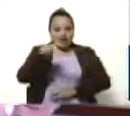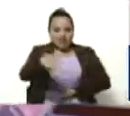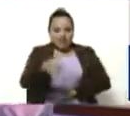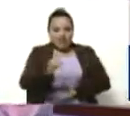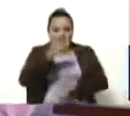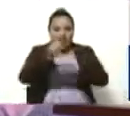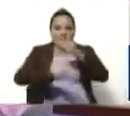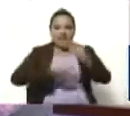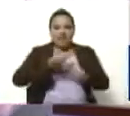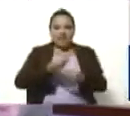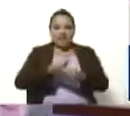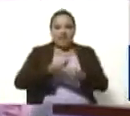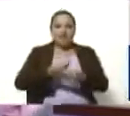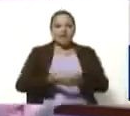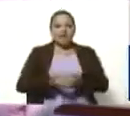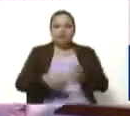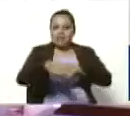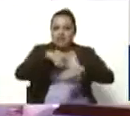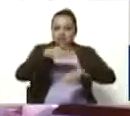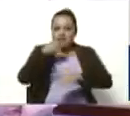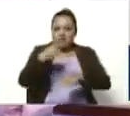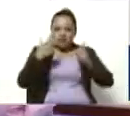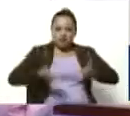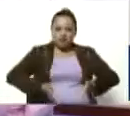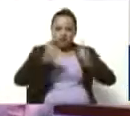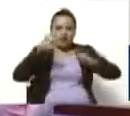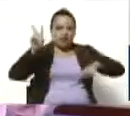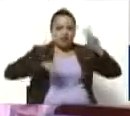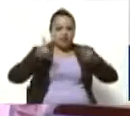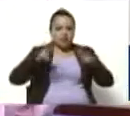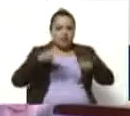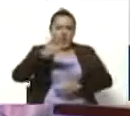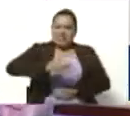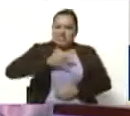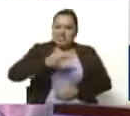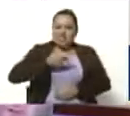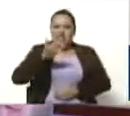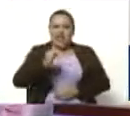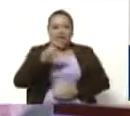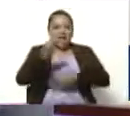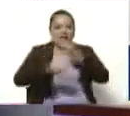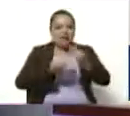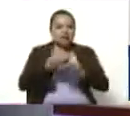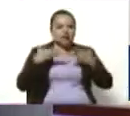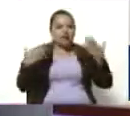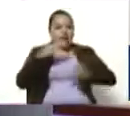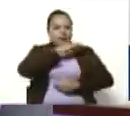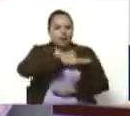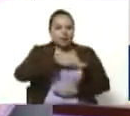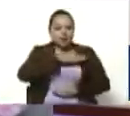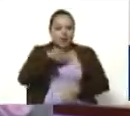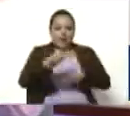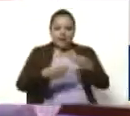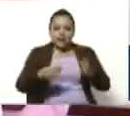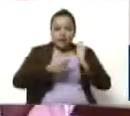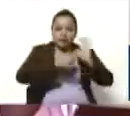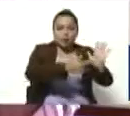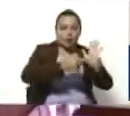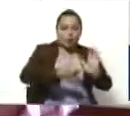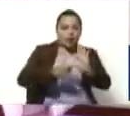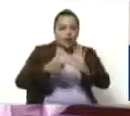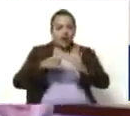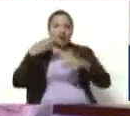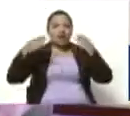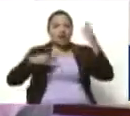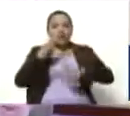haciendo, el ministro lo decía en la inauguración de la exposición, que él se sentía que había cumplido una gran misión al poner estas piezas ahora en el Museo de